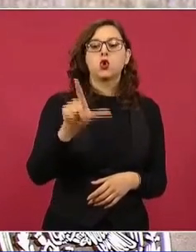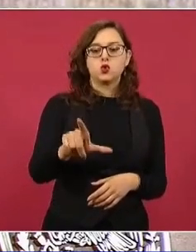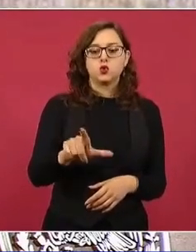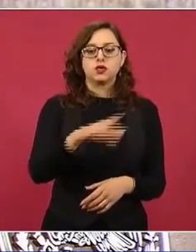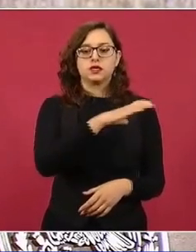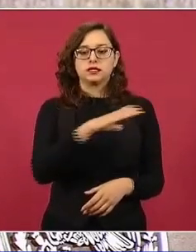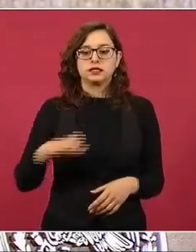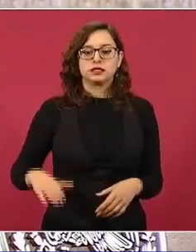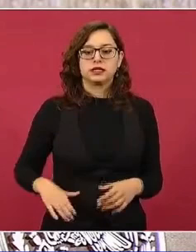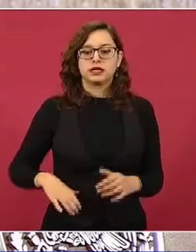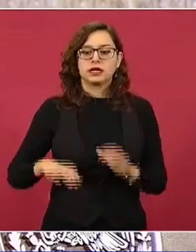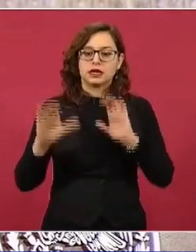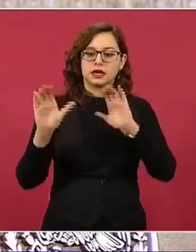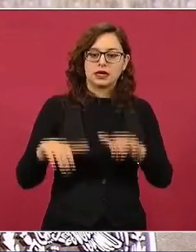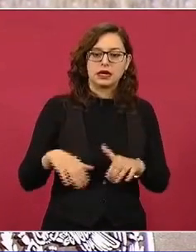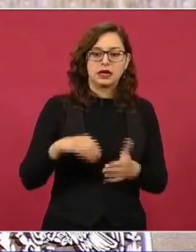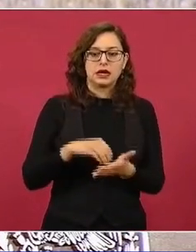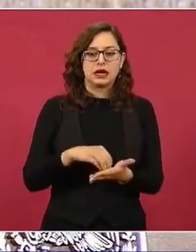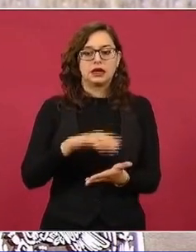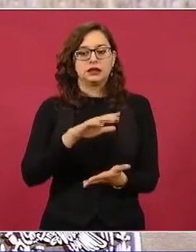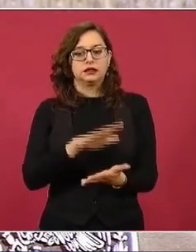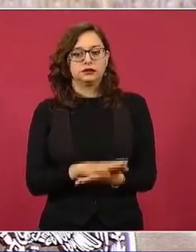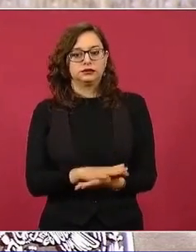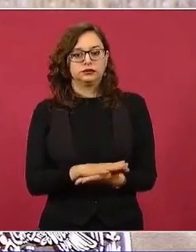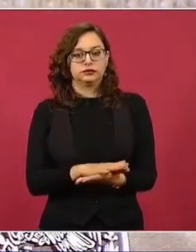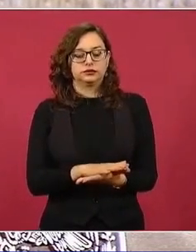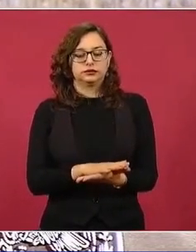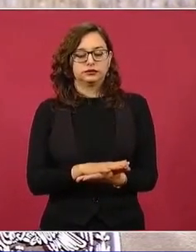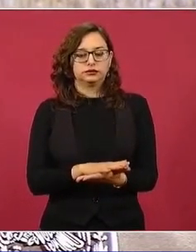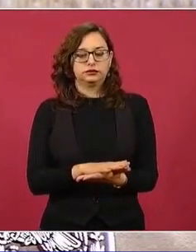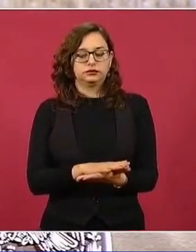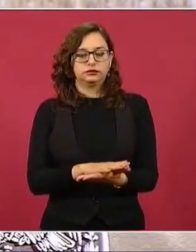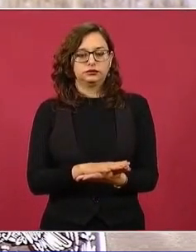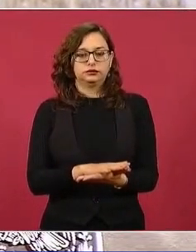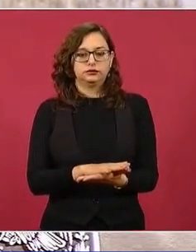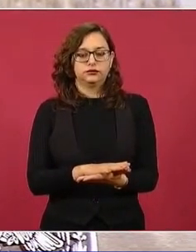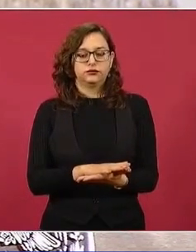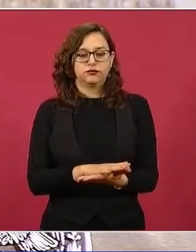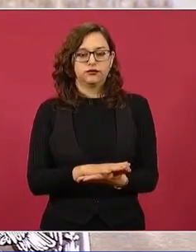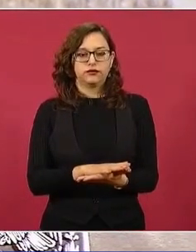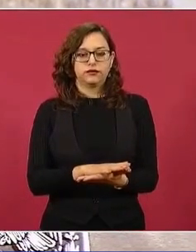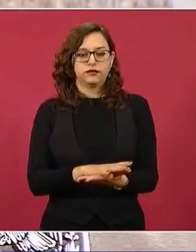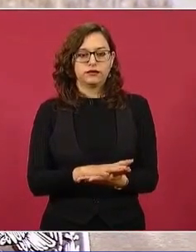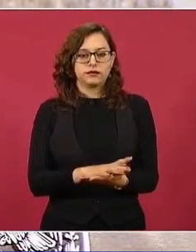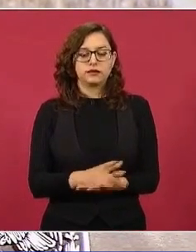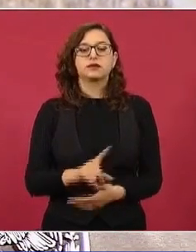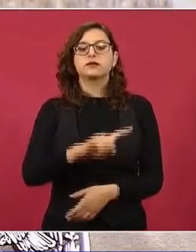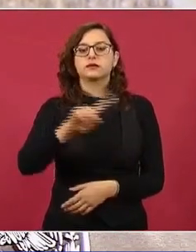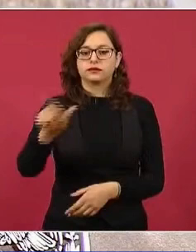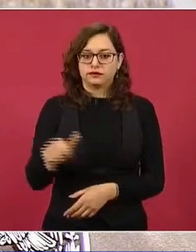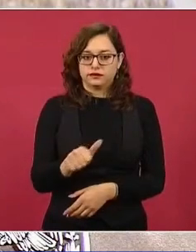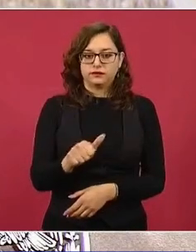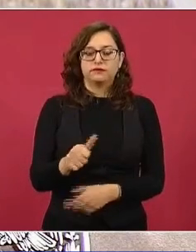se van a presentar,